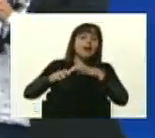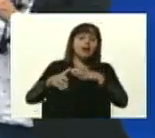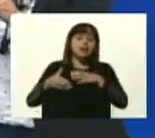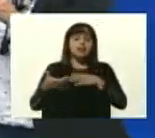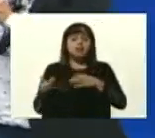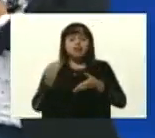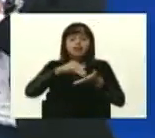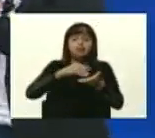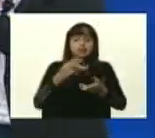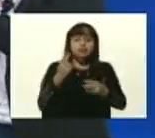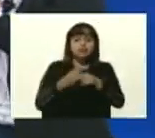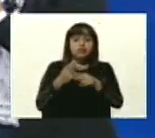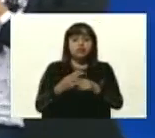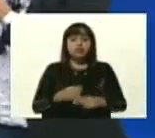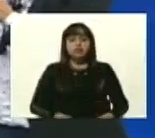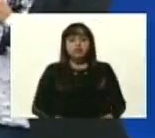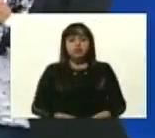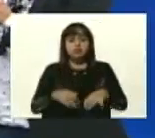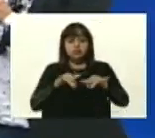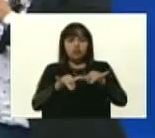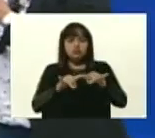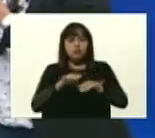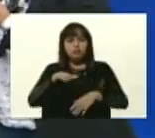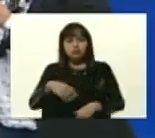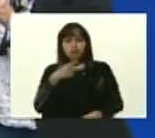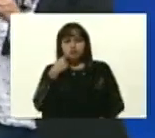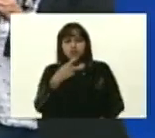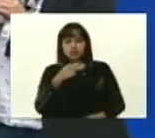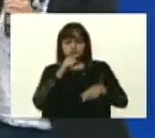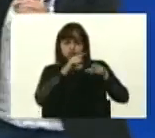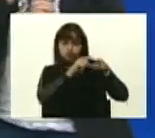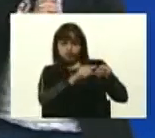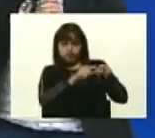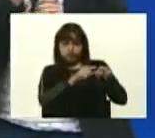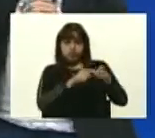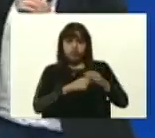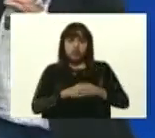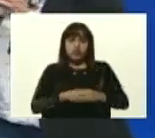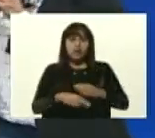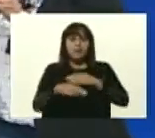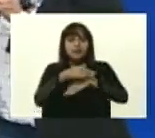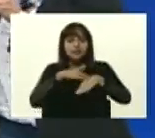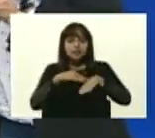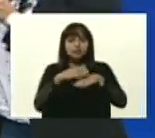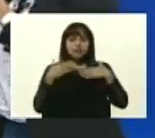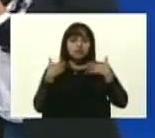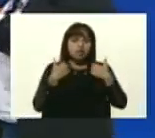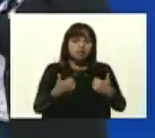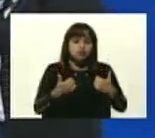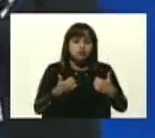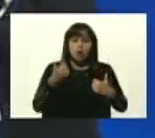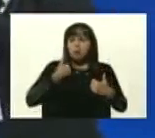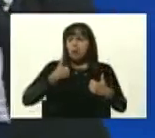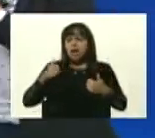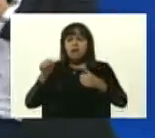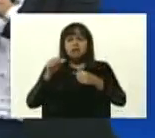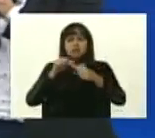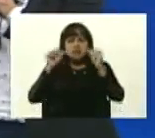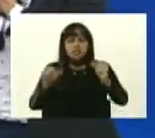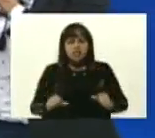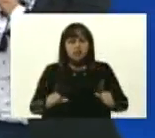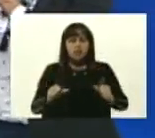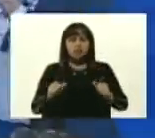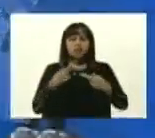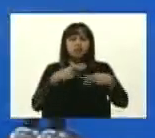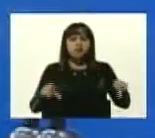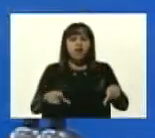Además de eso, le puede decir a usted, al Ministro de Salud, a todo el sistema de salud público, si la